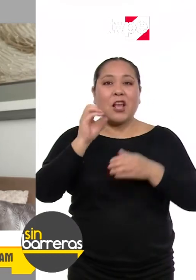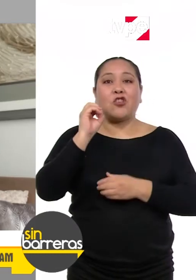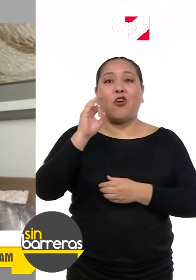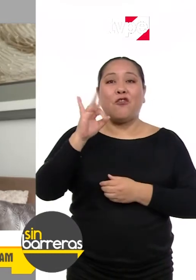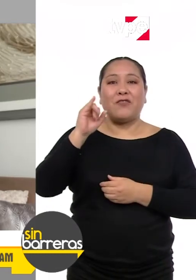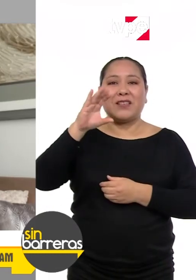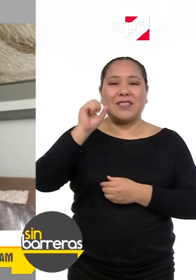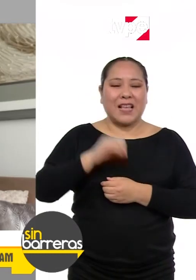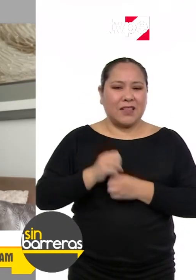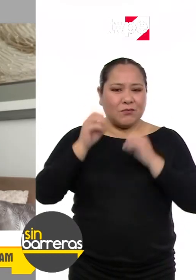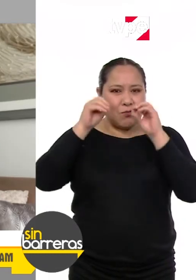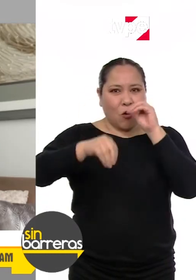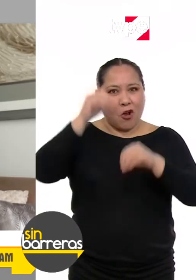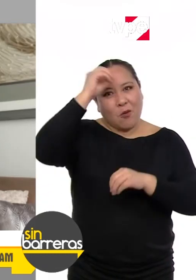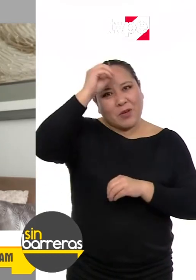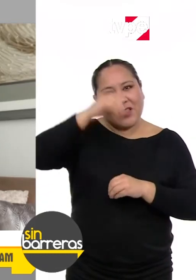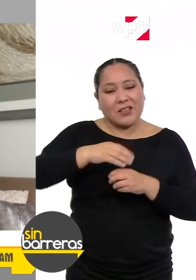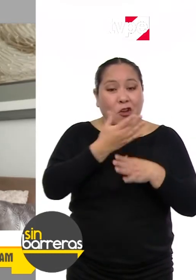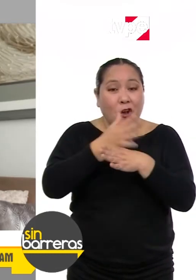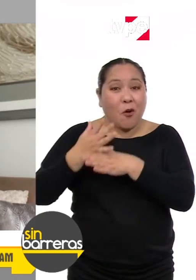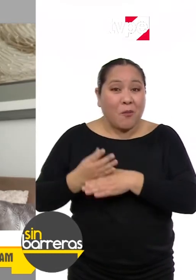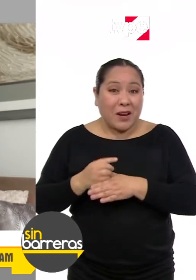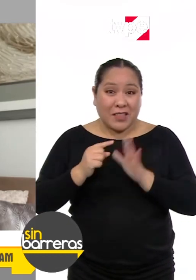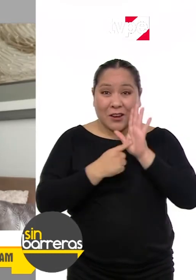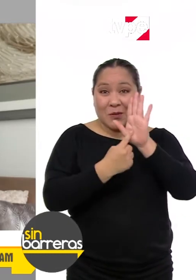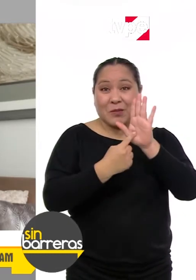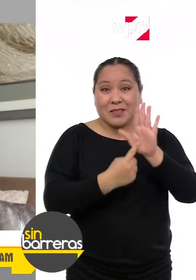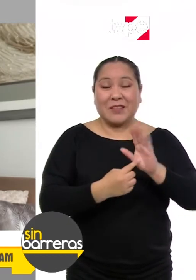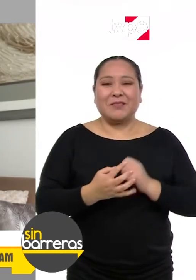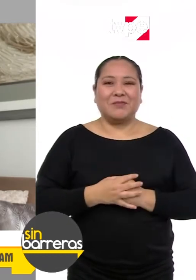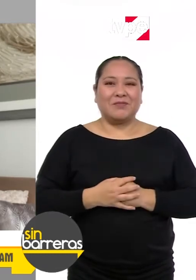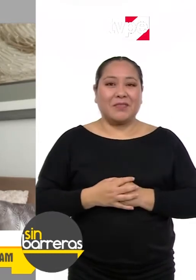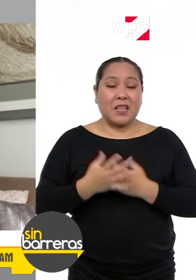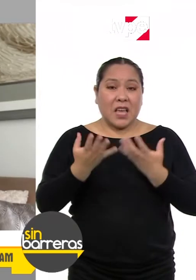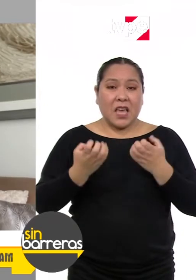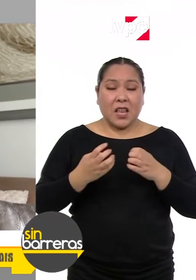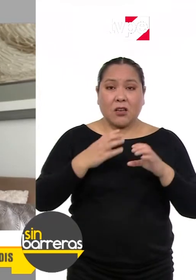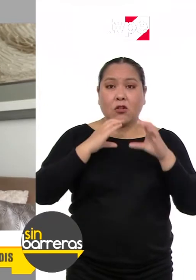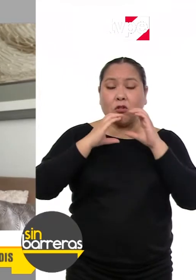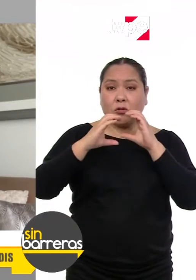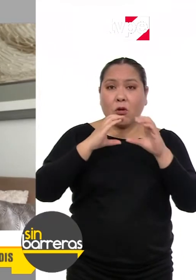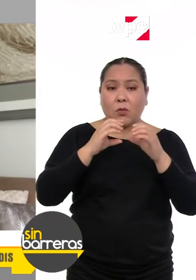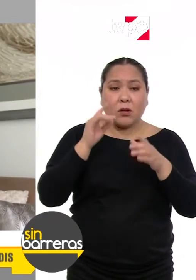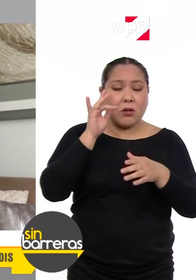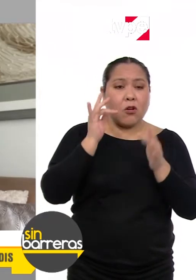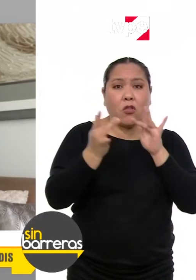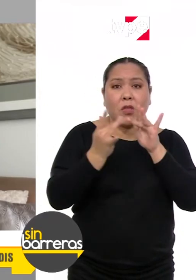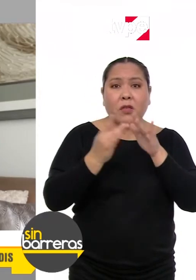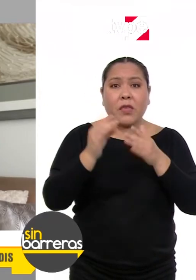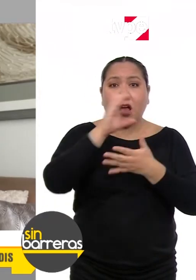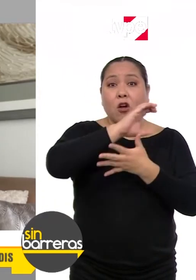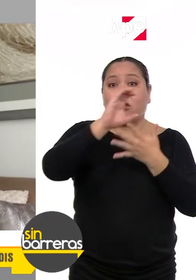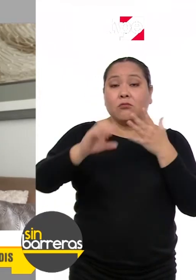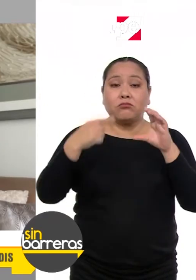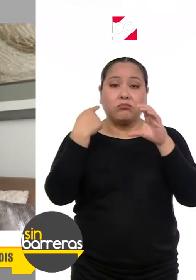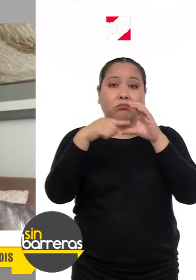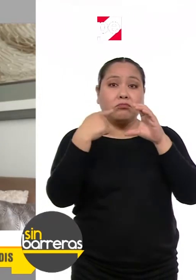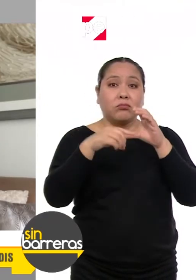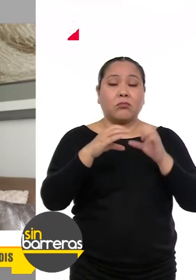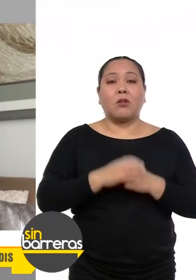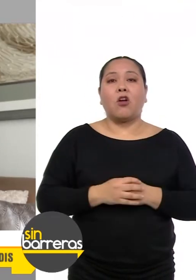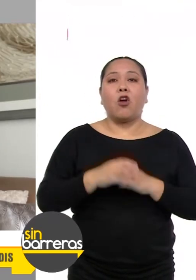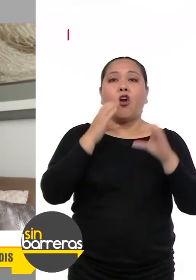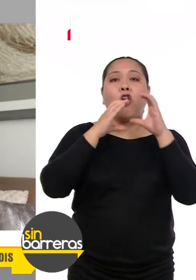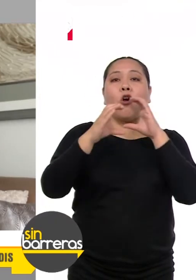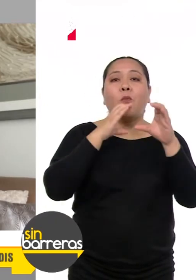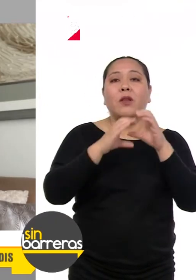Dejen sus comentarios y compartan nuestras publicaciones. Si quieren comunicarse con el Conadis, escriban a su correo electrónico.